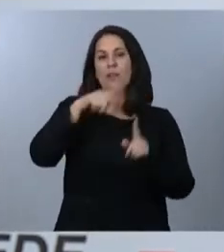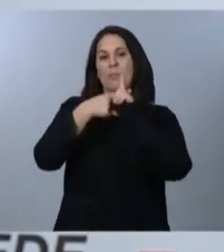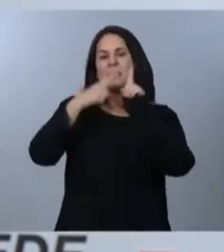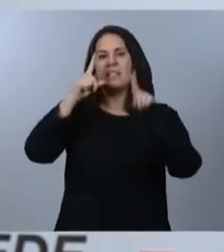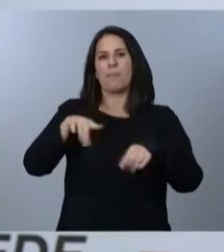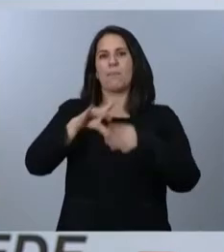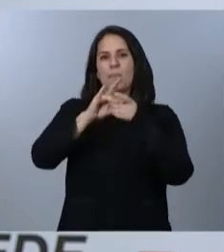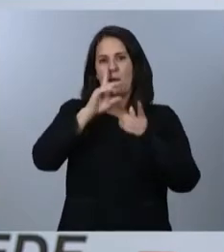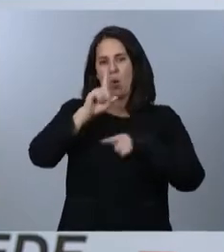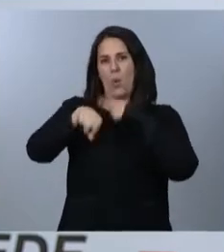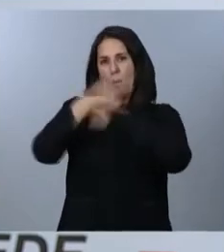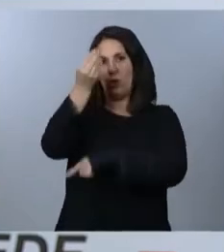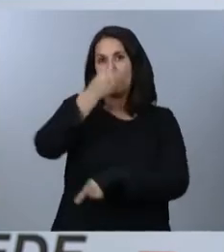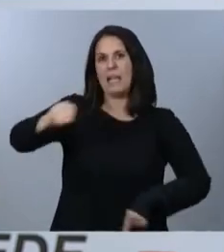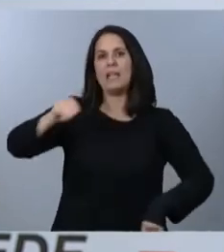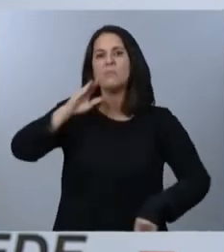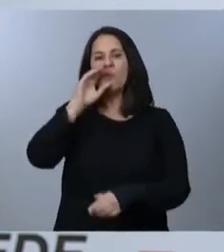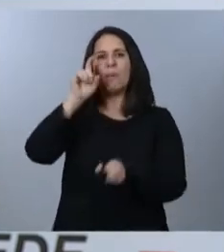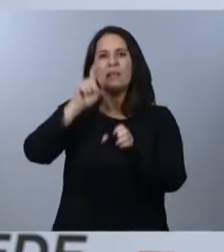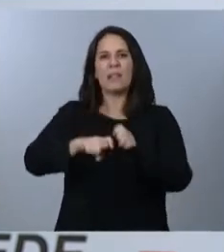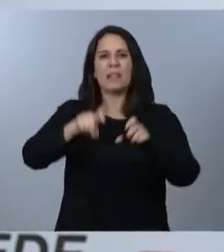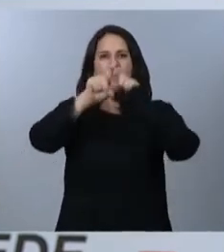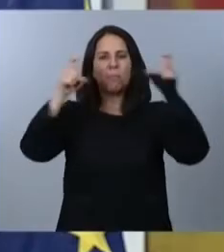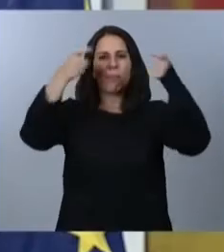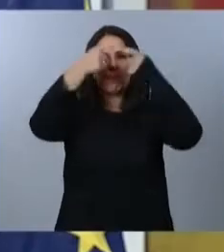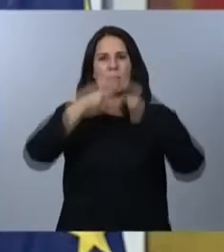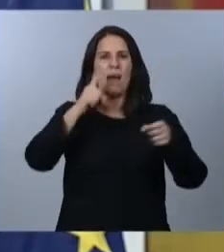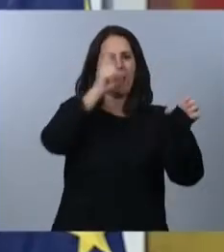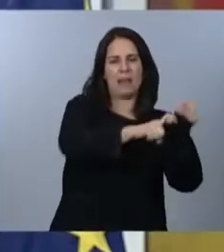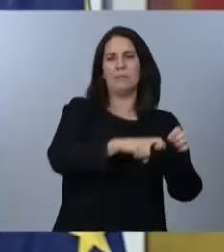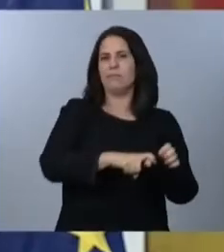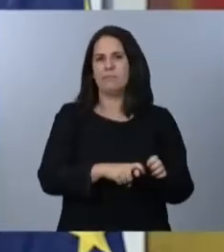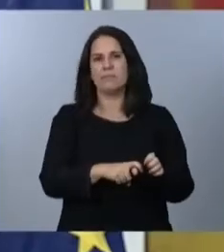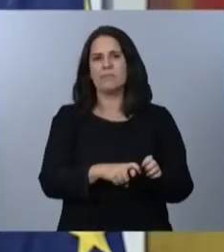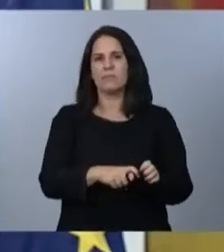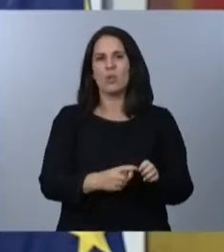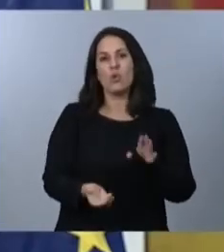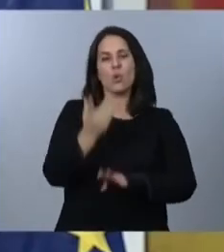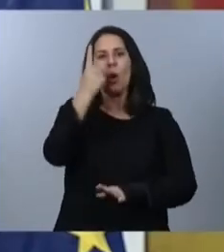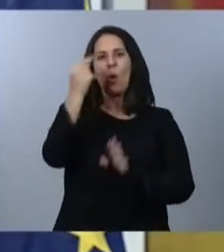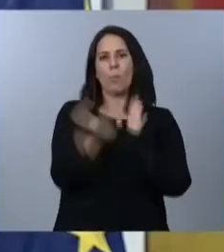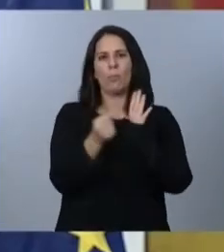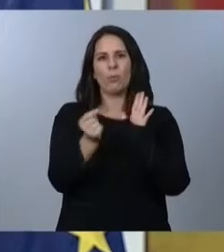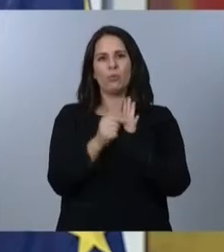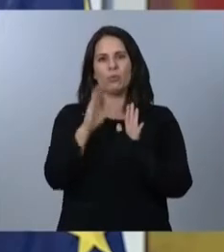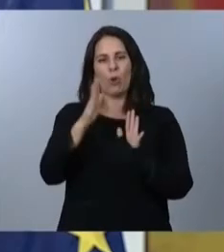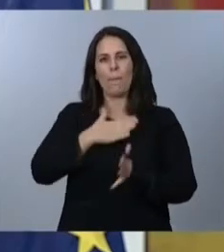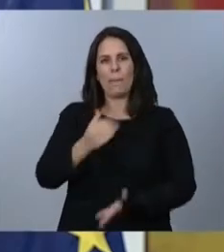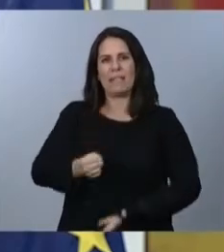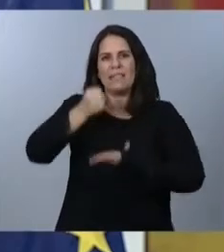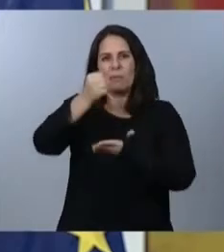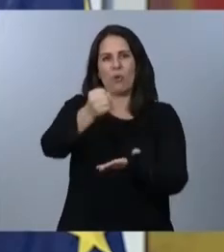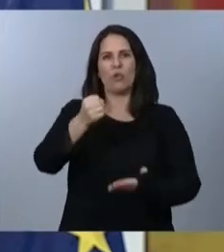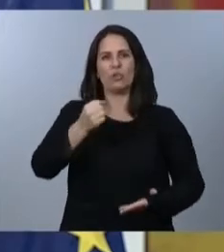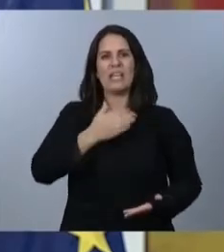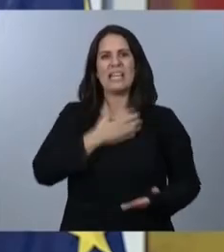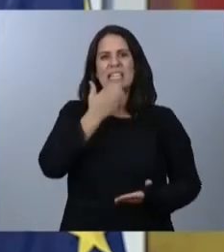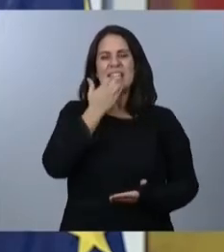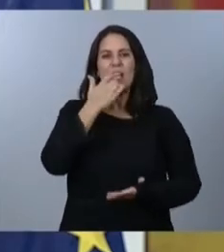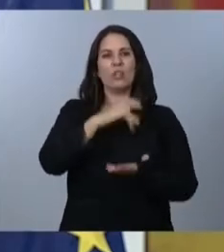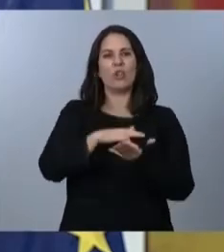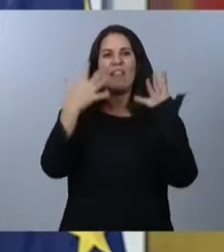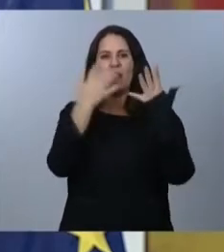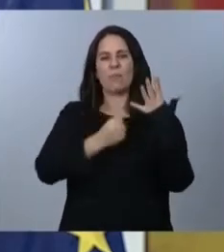participación en sociedades filiales. Subimos un punto el impuesto de patrimonio para patrimonios de más de diez millones de euros.